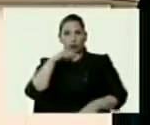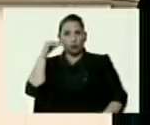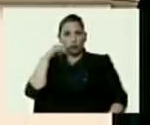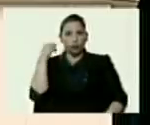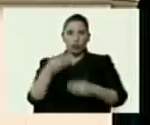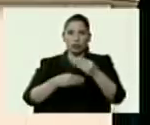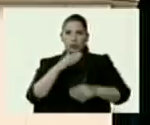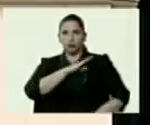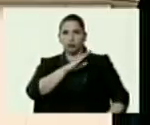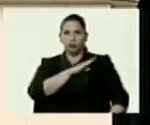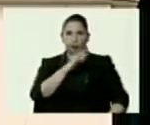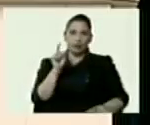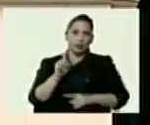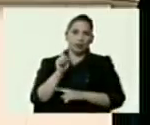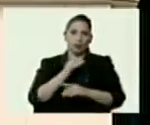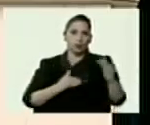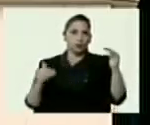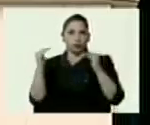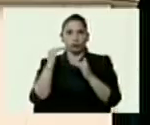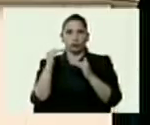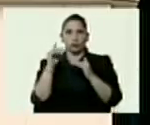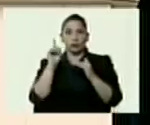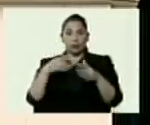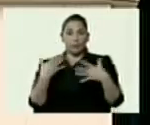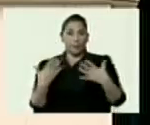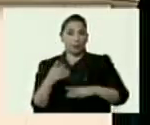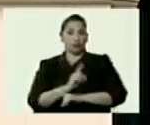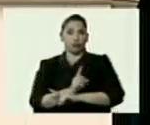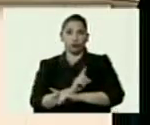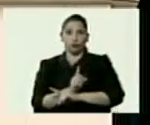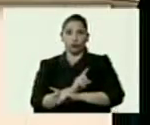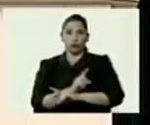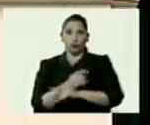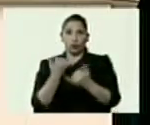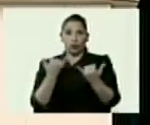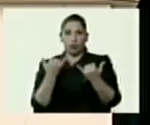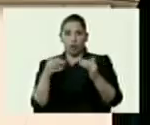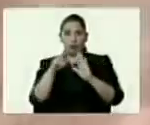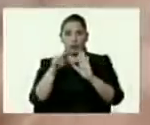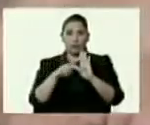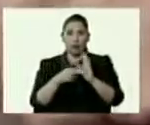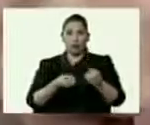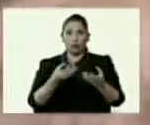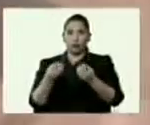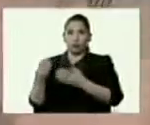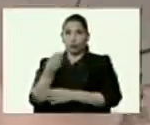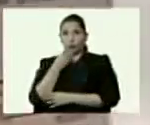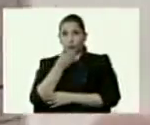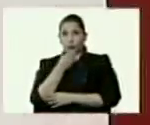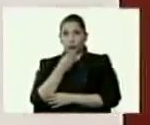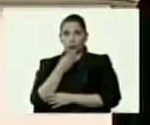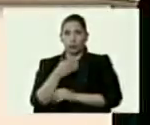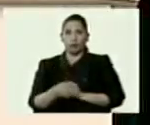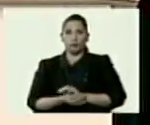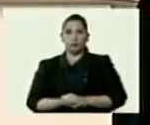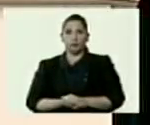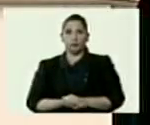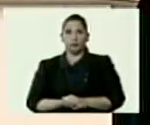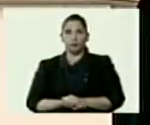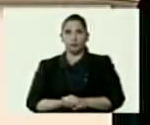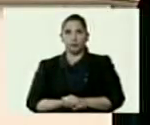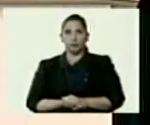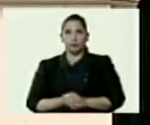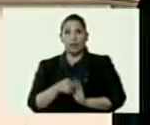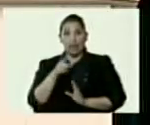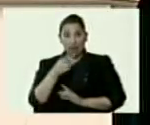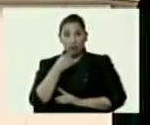necesidad de elevar sustancialmente y a la brevedad posible los actuales niveles de abastecimiento de artículos de primera necesidad. Eso